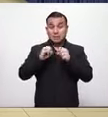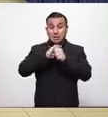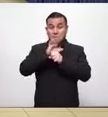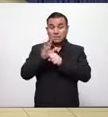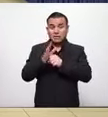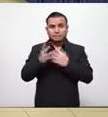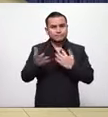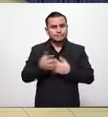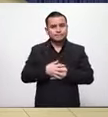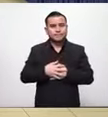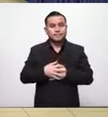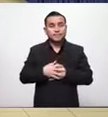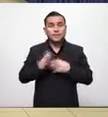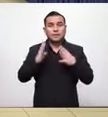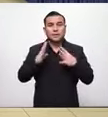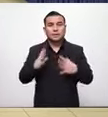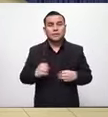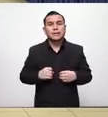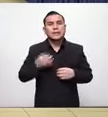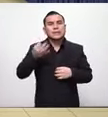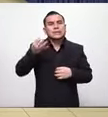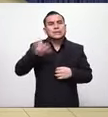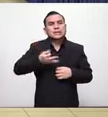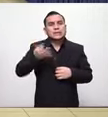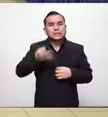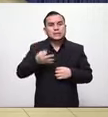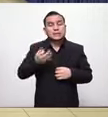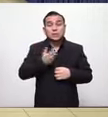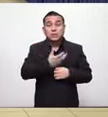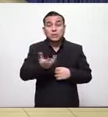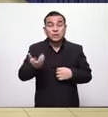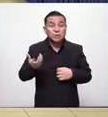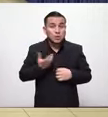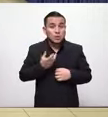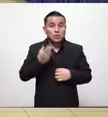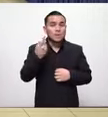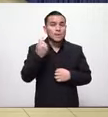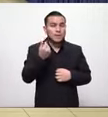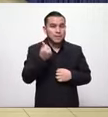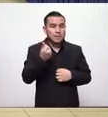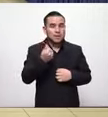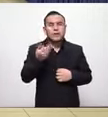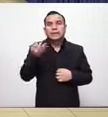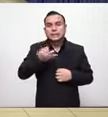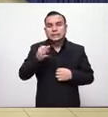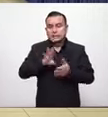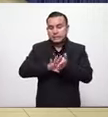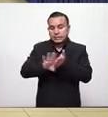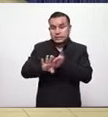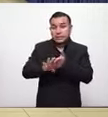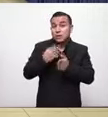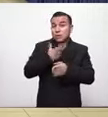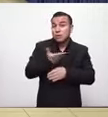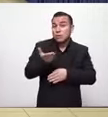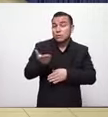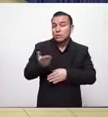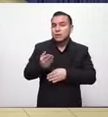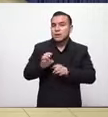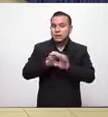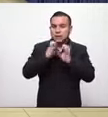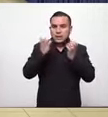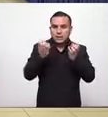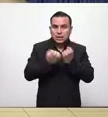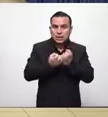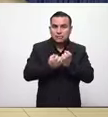en la que estamos el gobierno necesita los recursos suficientes y los recursos